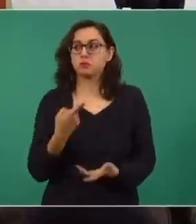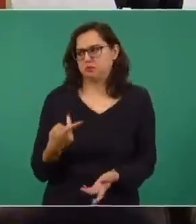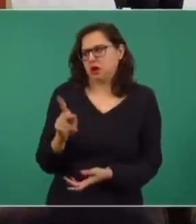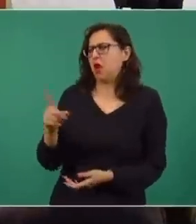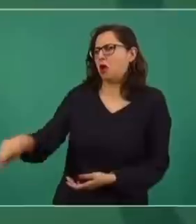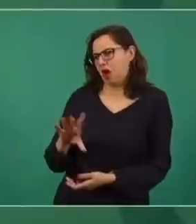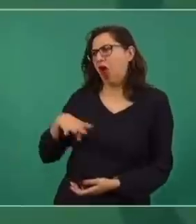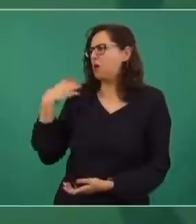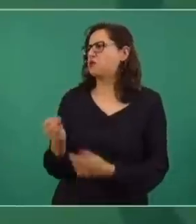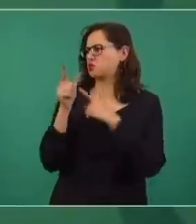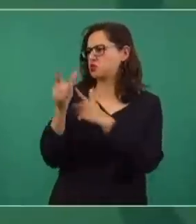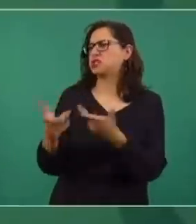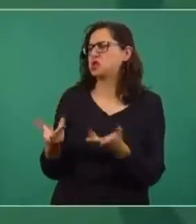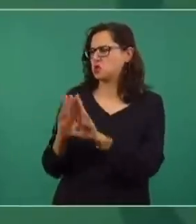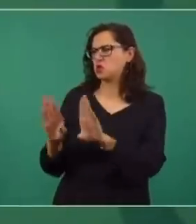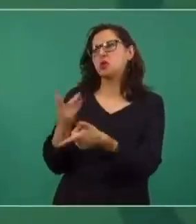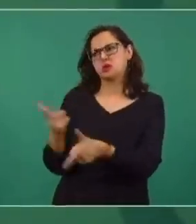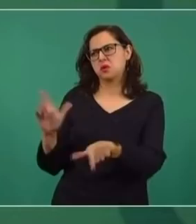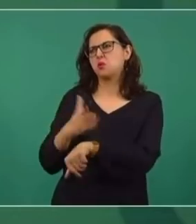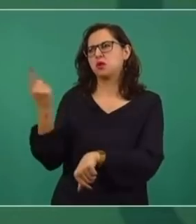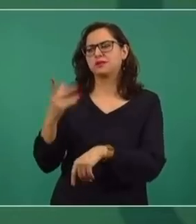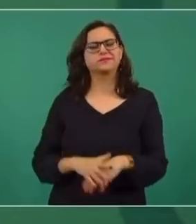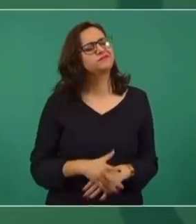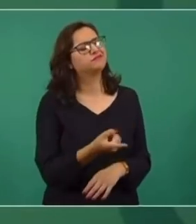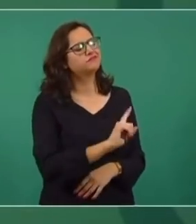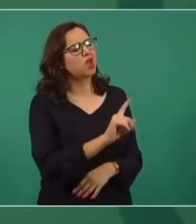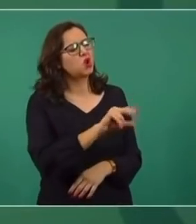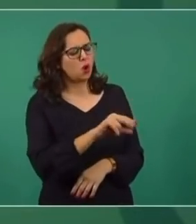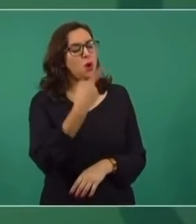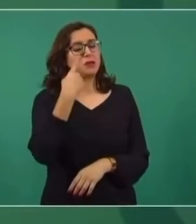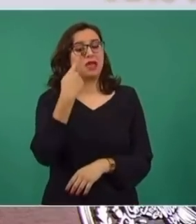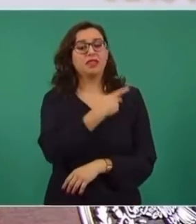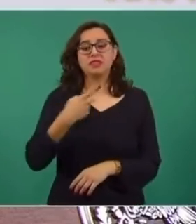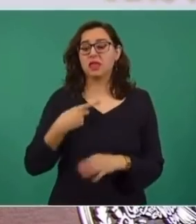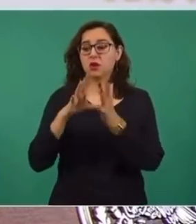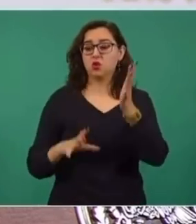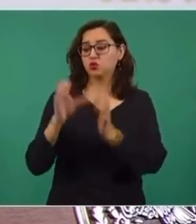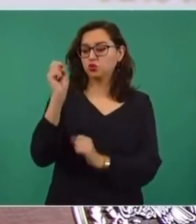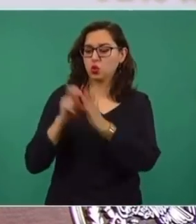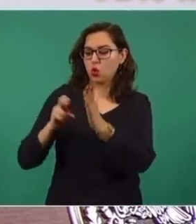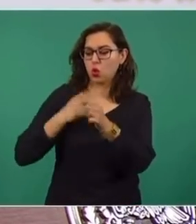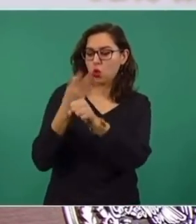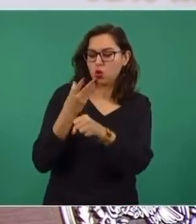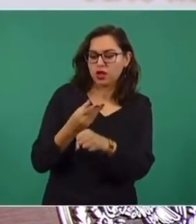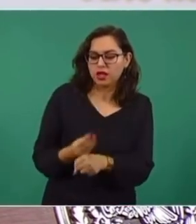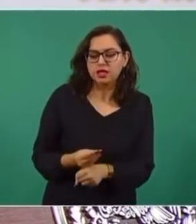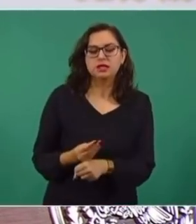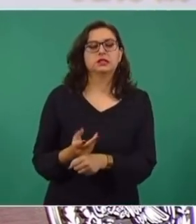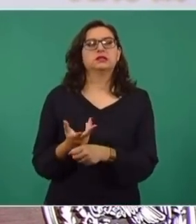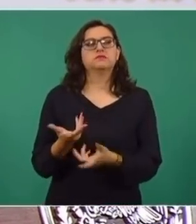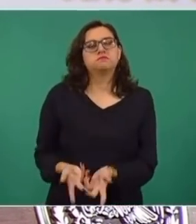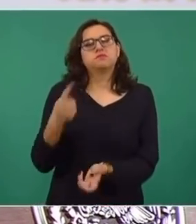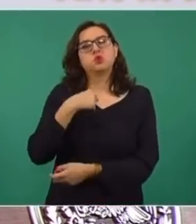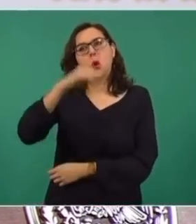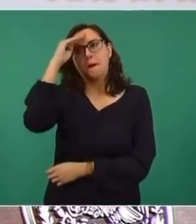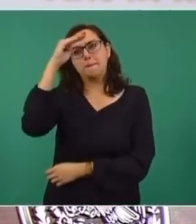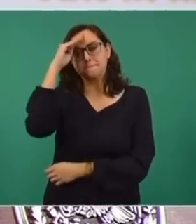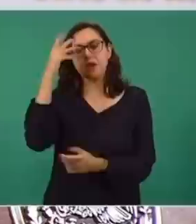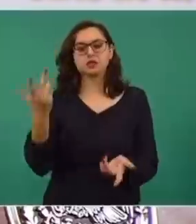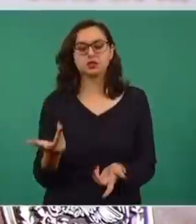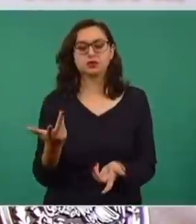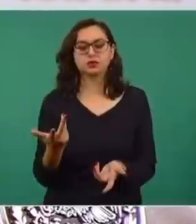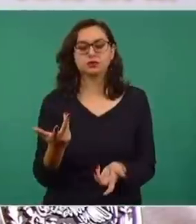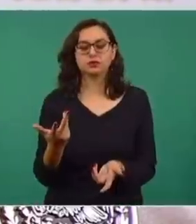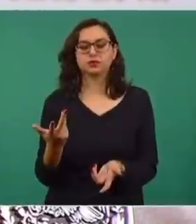No, porque se tendría que hacer una reforma constitucional y yo pienso que los mismos